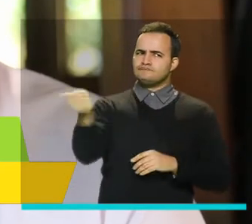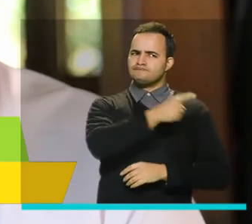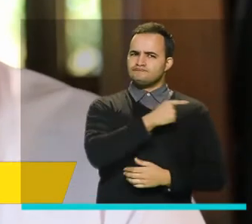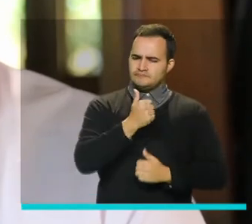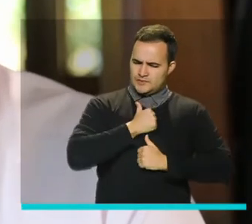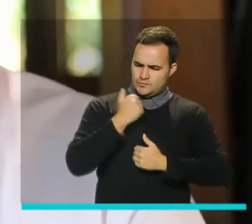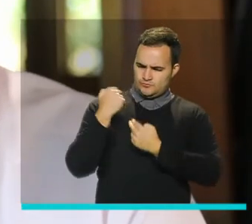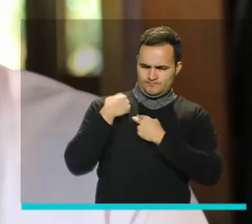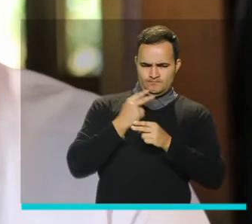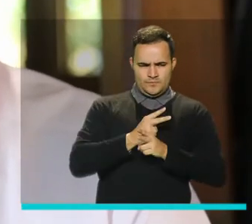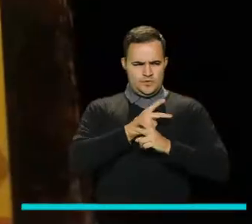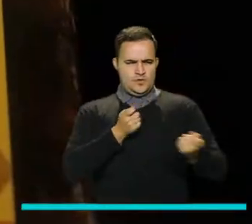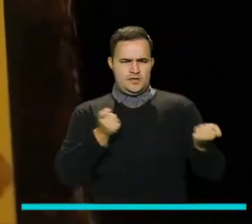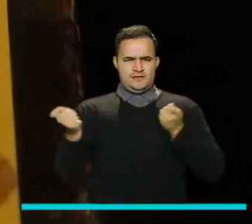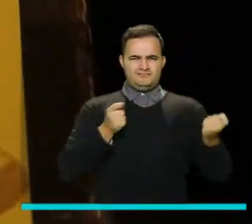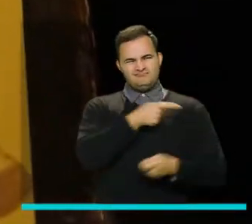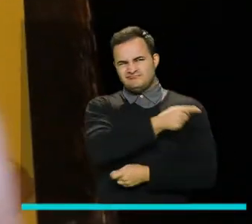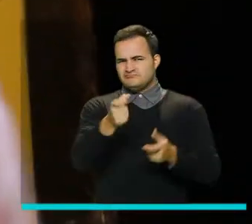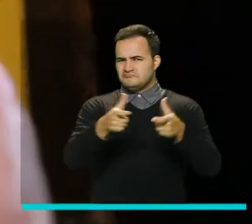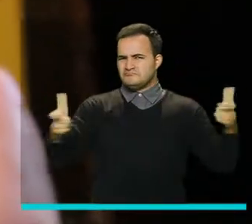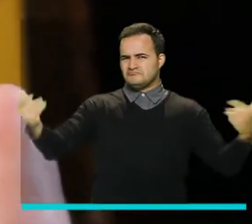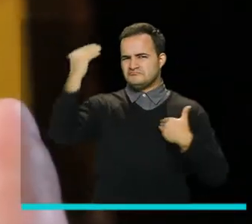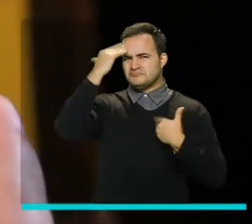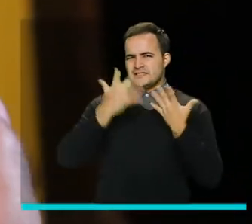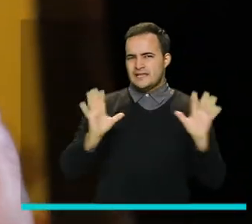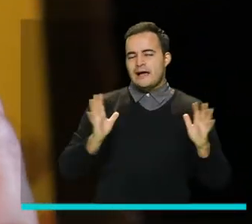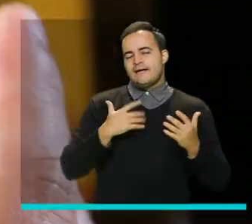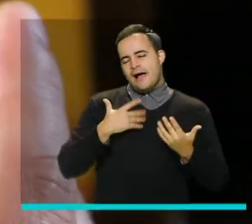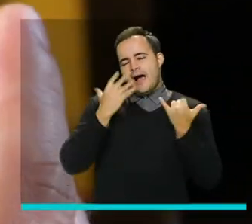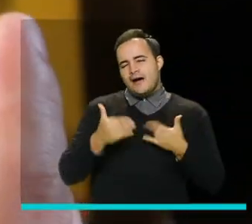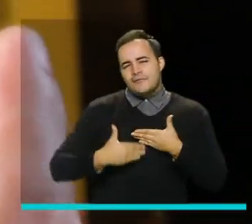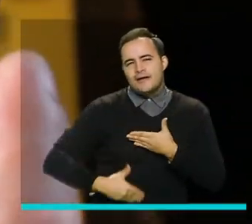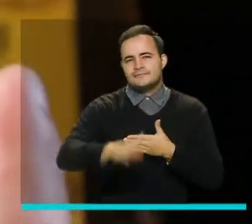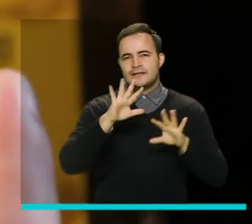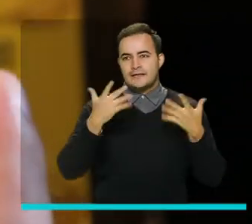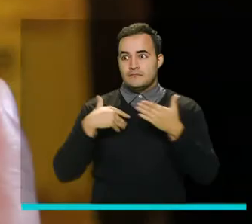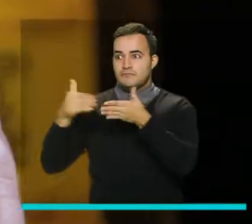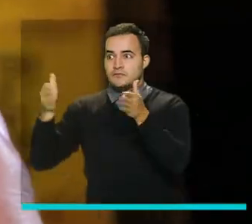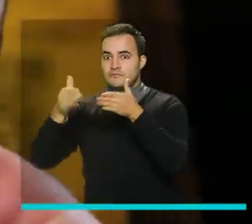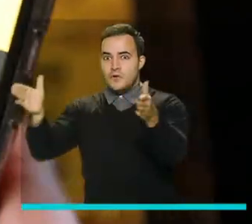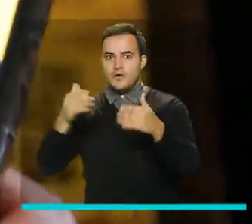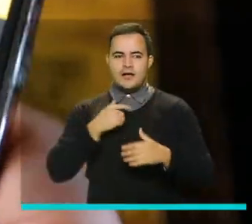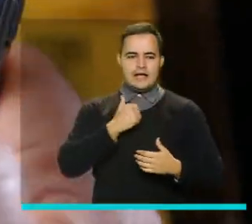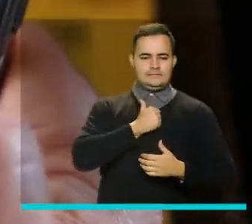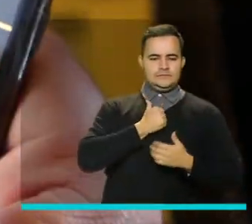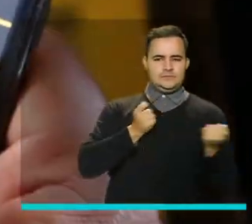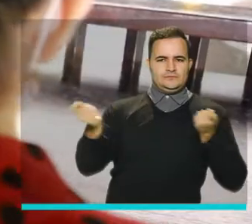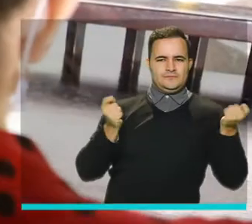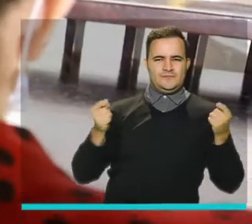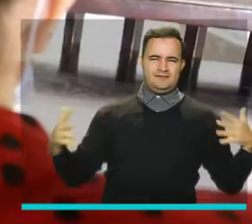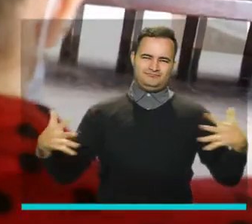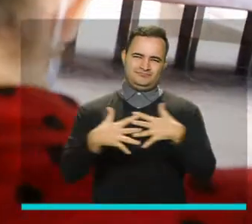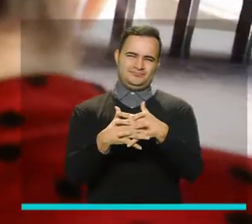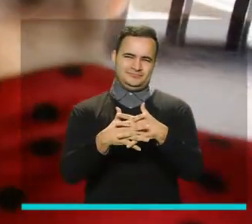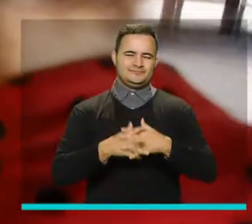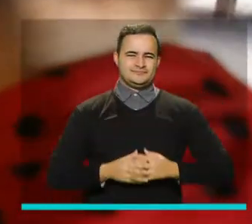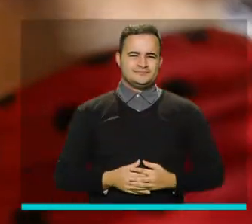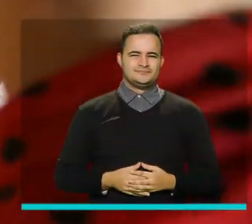autocuidado ya está. Entonces lo que tenemos que hacer es combinar ese cuidado con toda esa reapertura que estamos haciendo gradualmente.